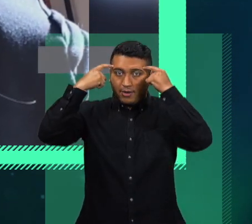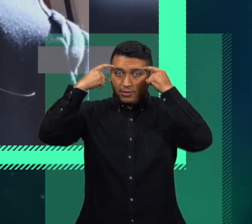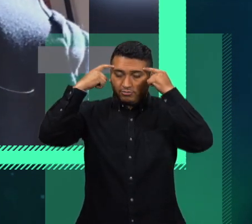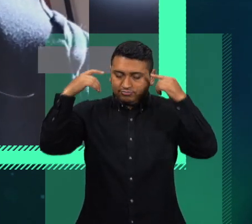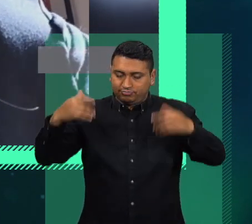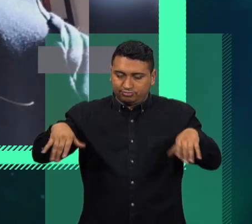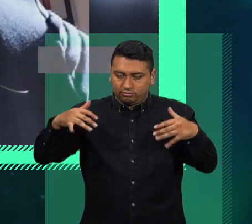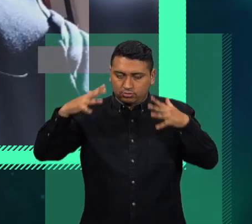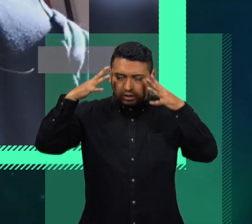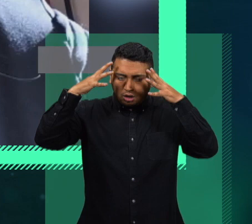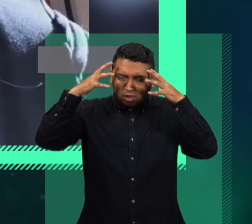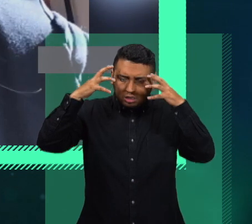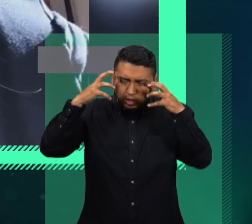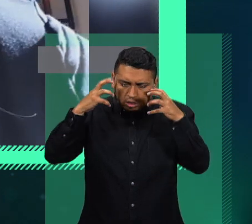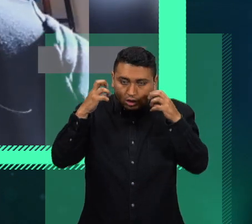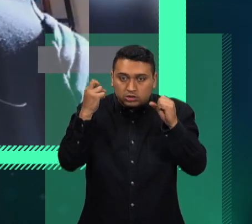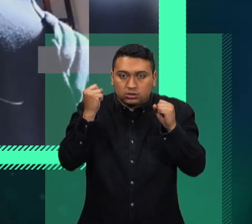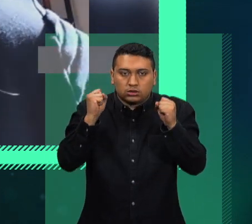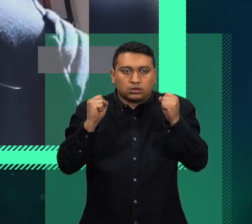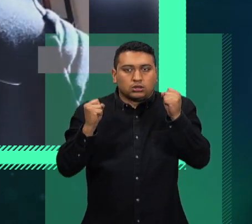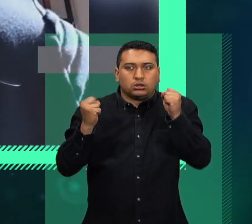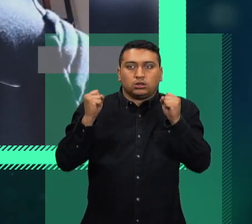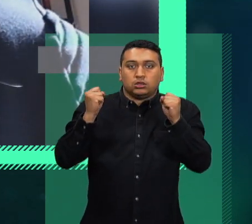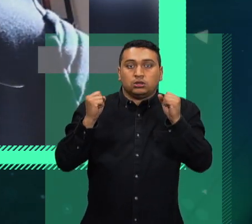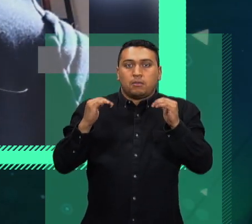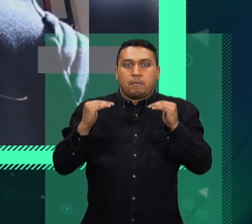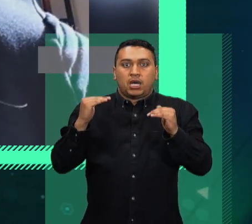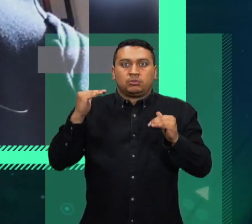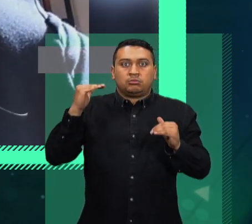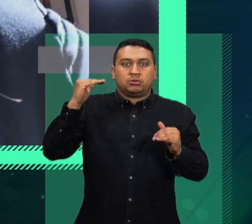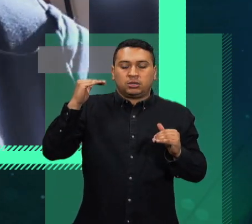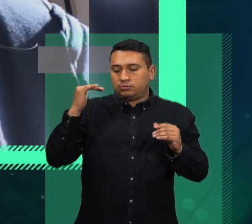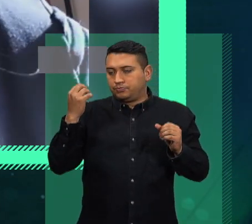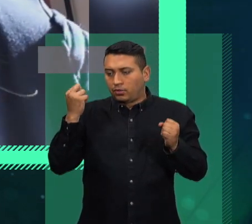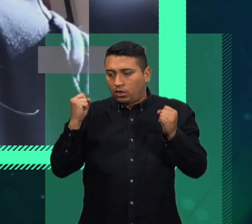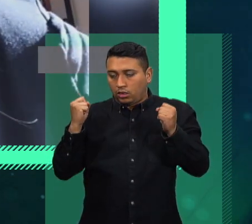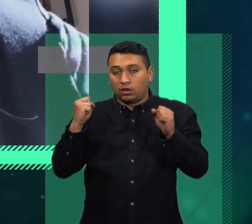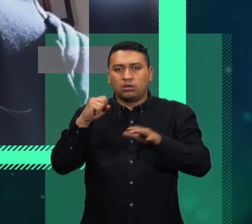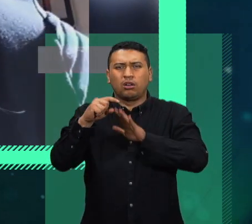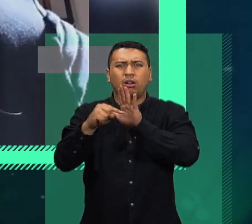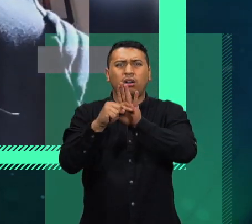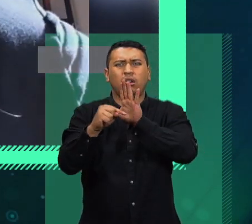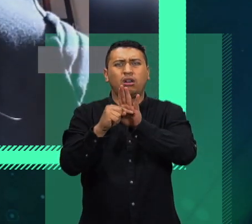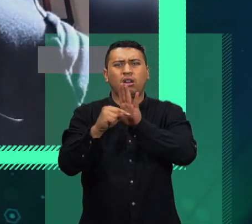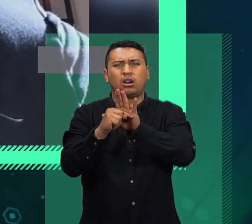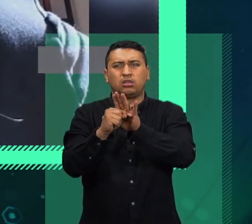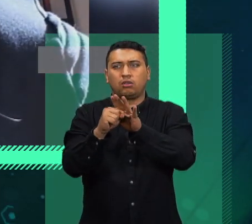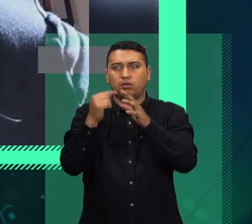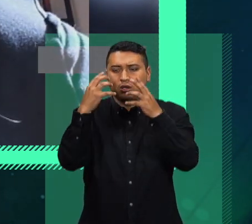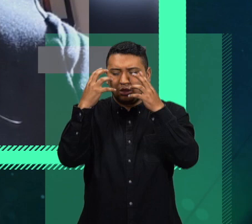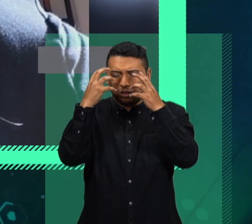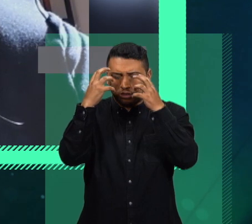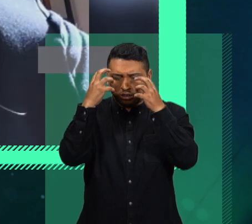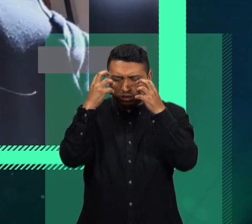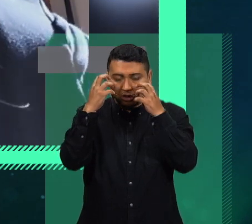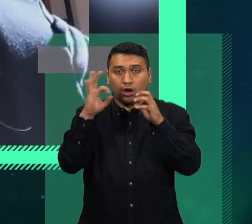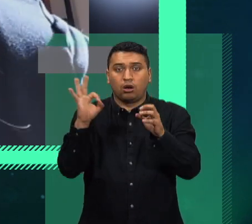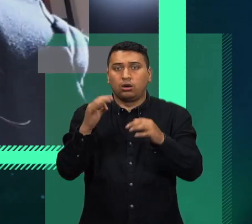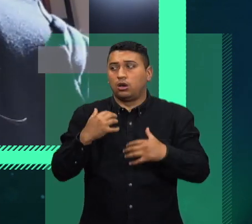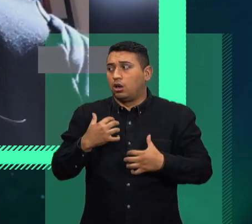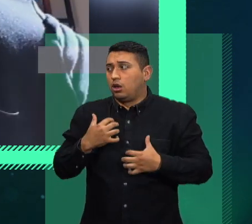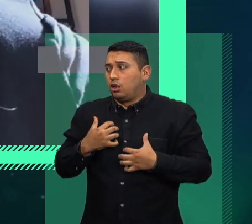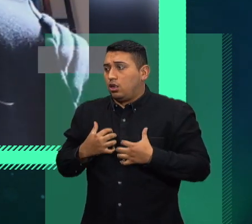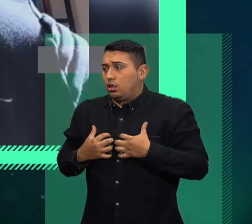y entonces, por ejemplo, aumenta la ansiedad, aumentan los pensamientos negativos, aumenta el